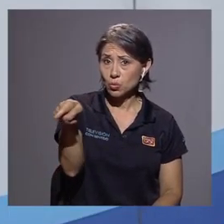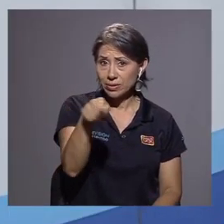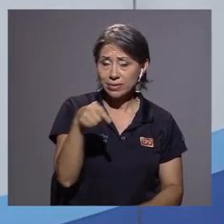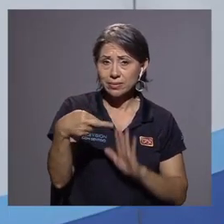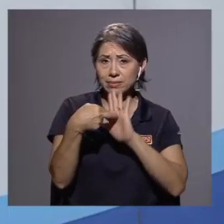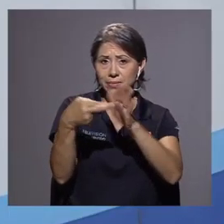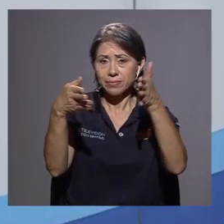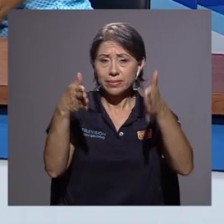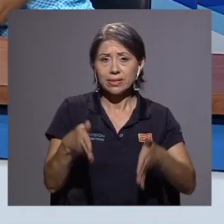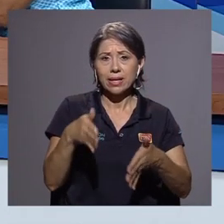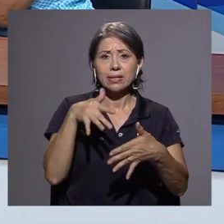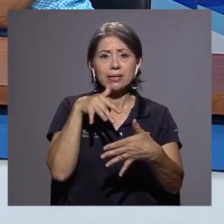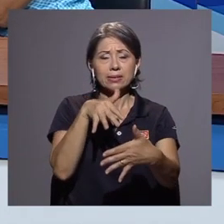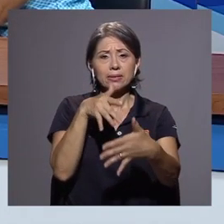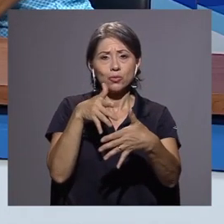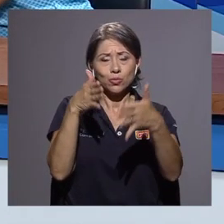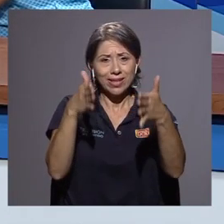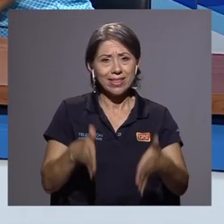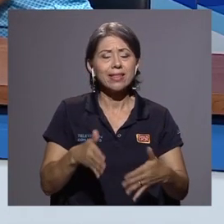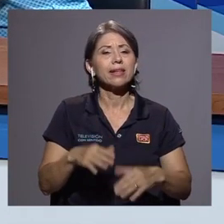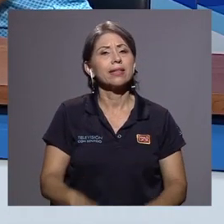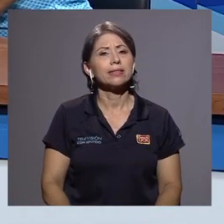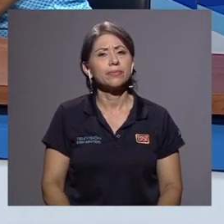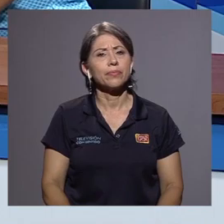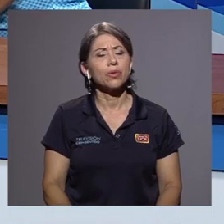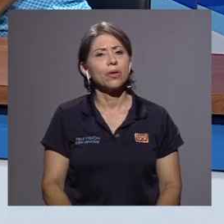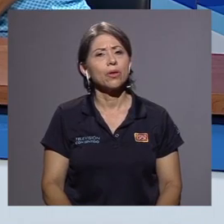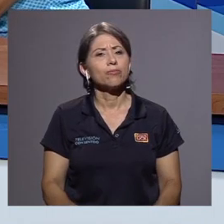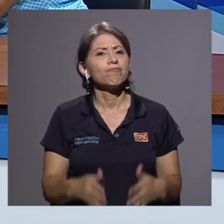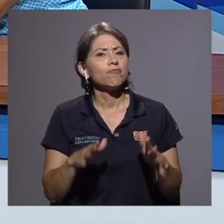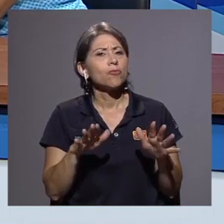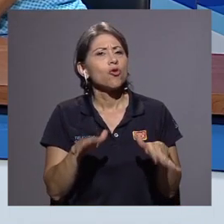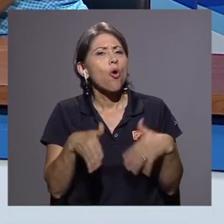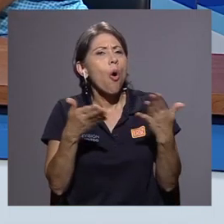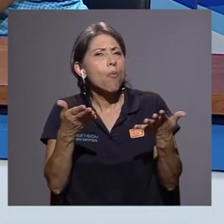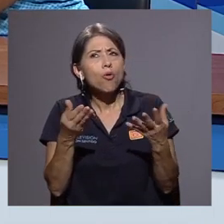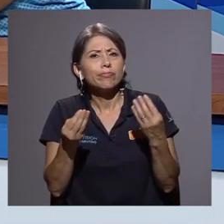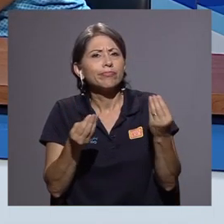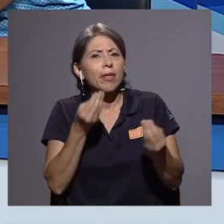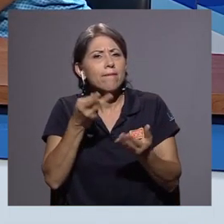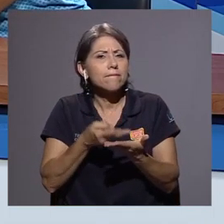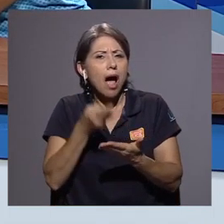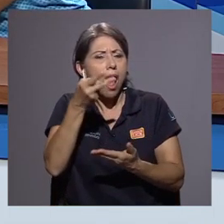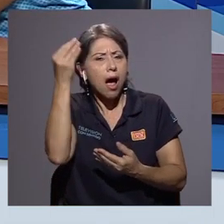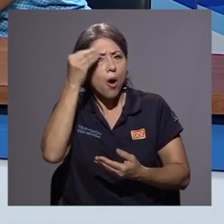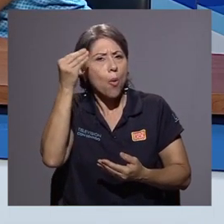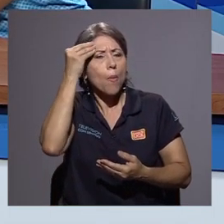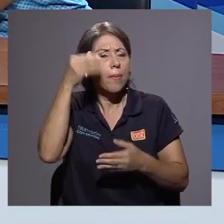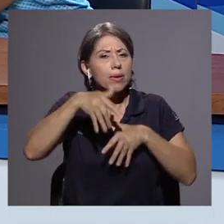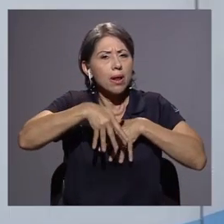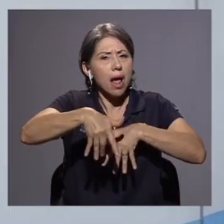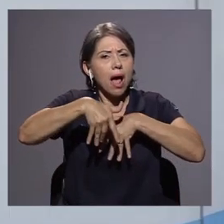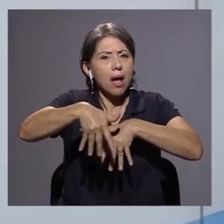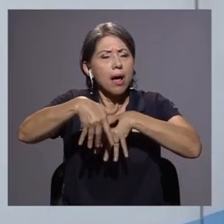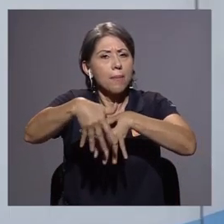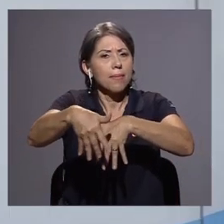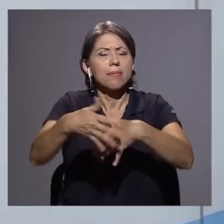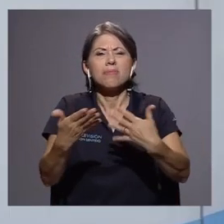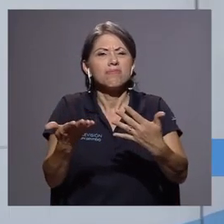representantes estudiantiles, ¿cómo valoran la marcha? Desde el punto de vista estudiantil, ¿cómo lo ven?